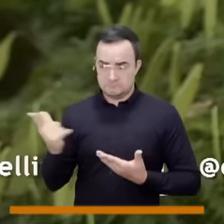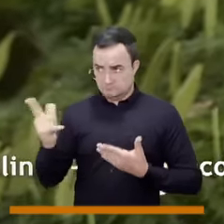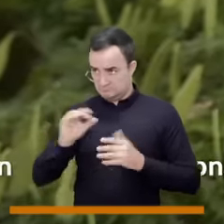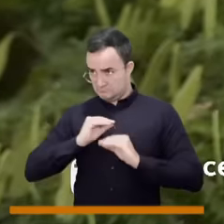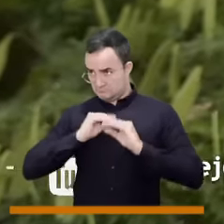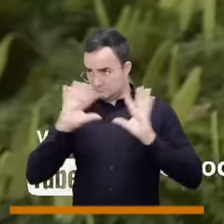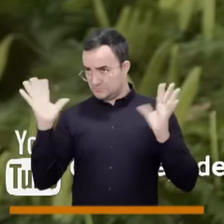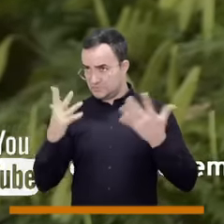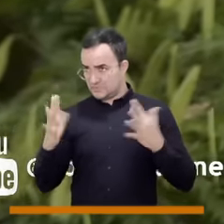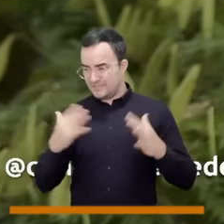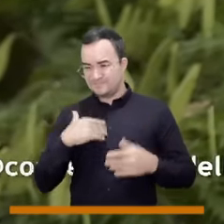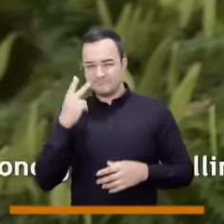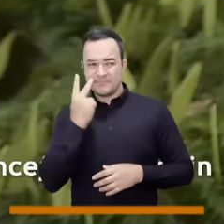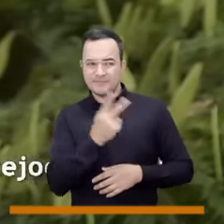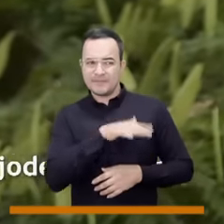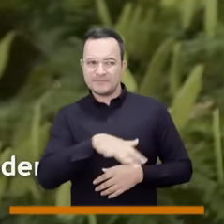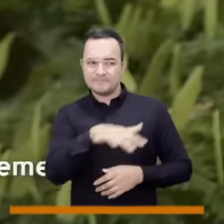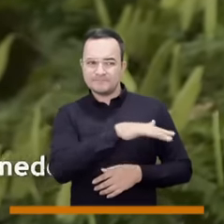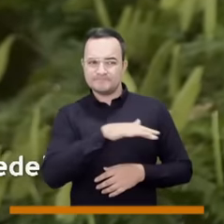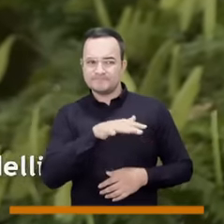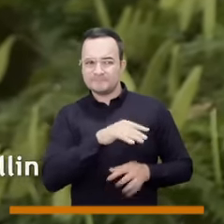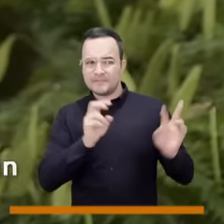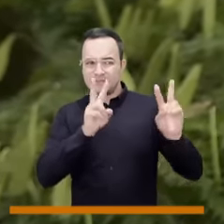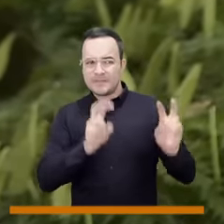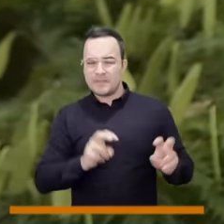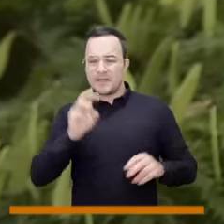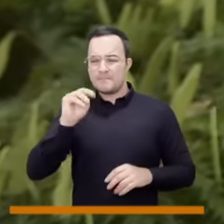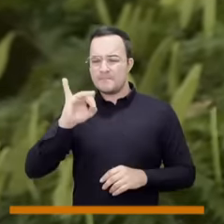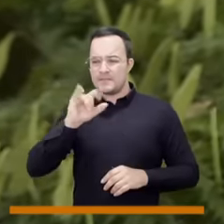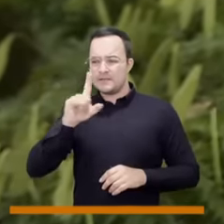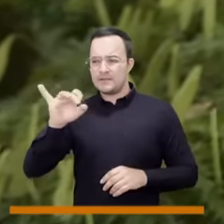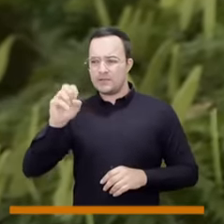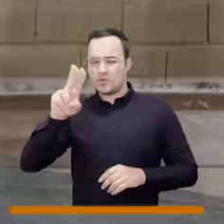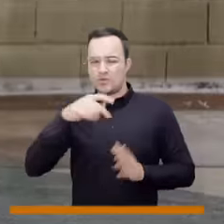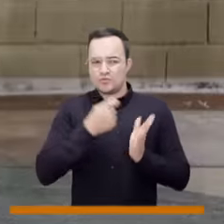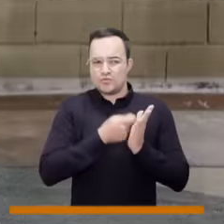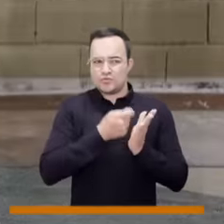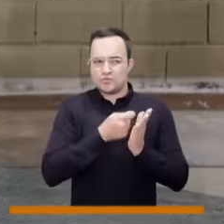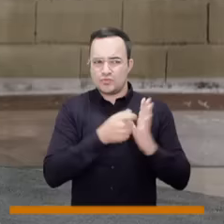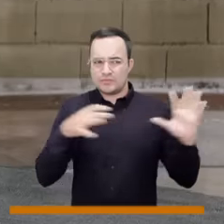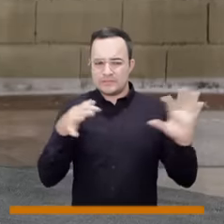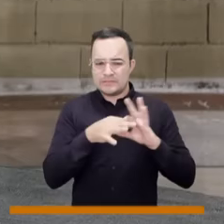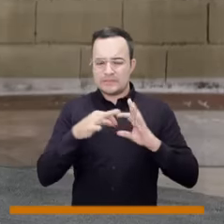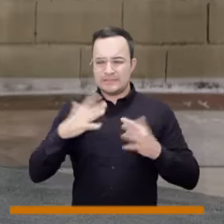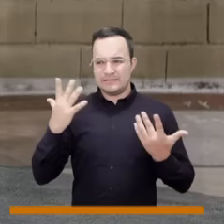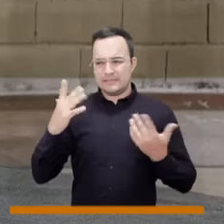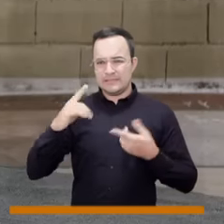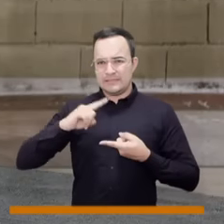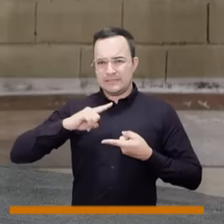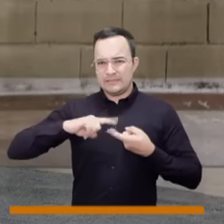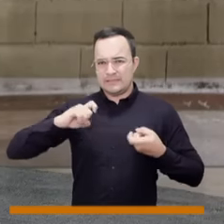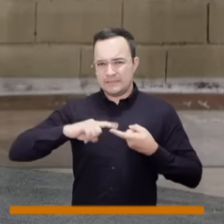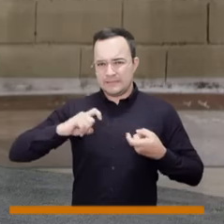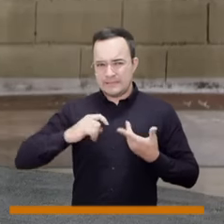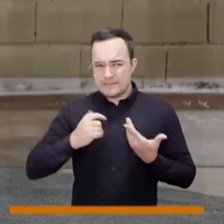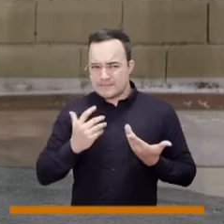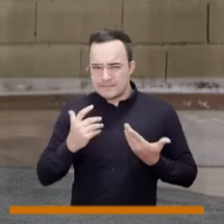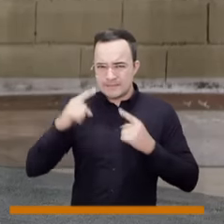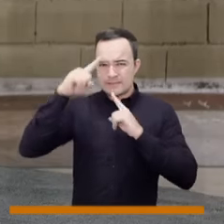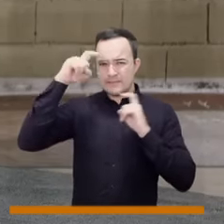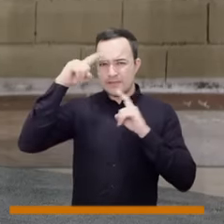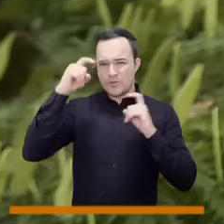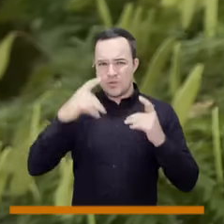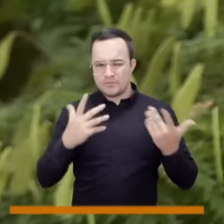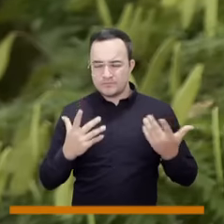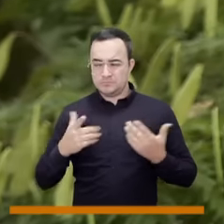y tomar con las acciones de Medellín en la sociedad de Milicon, en la empresa Tigo Telecomunicaciones. ¿Cuáles